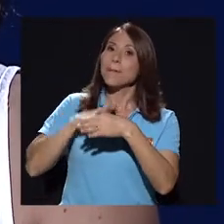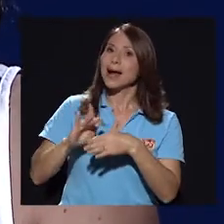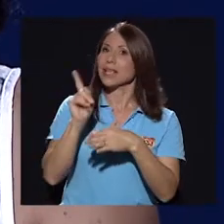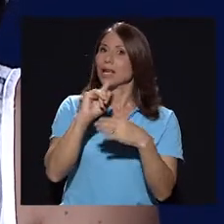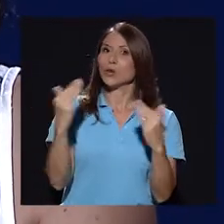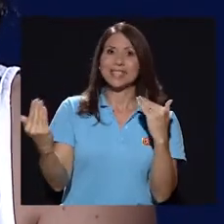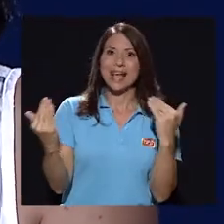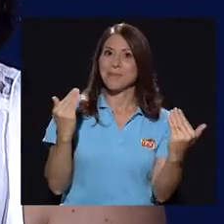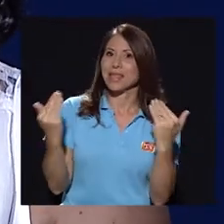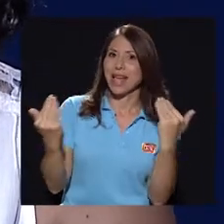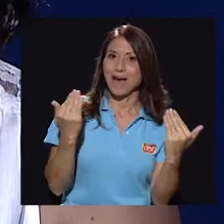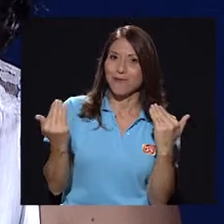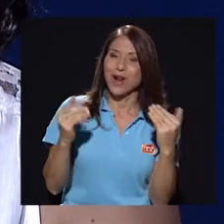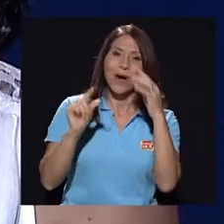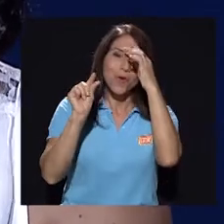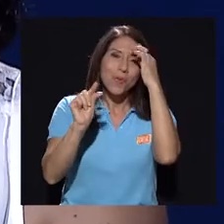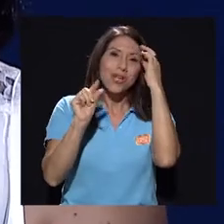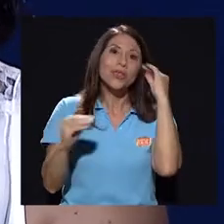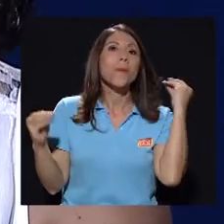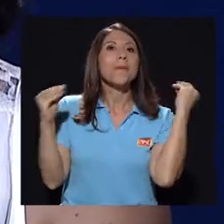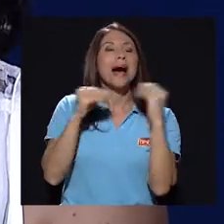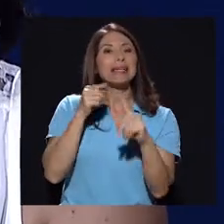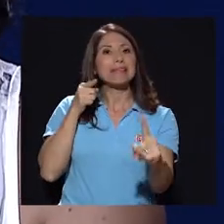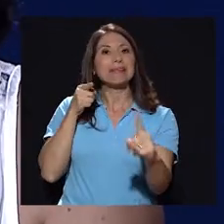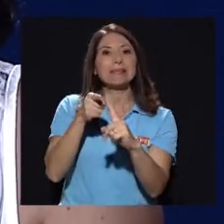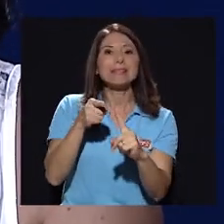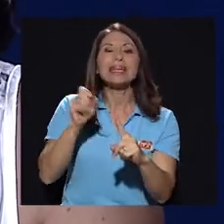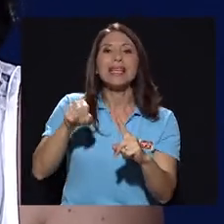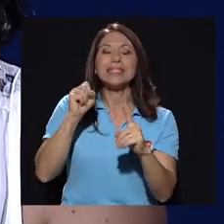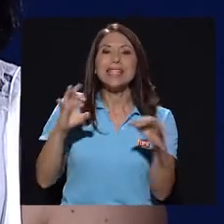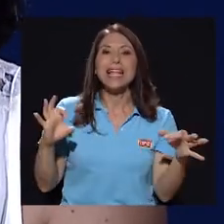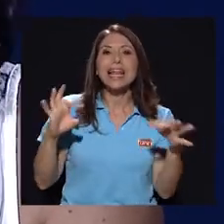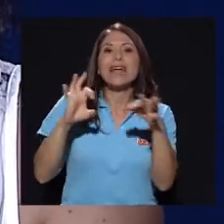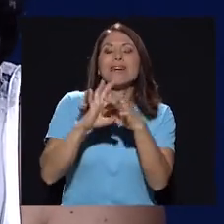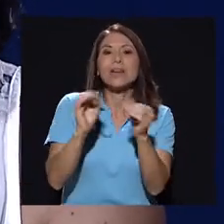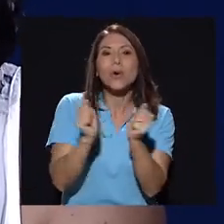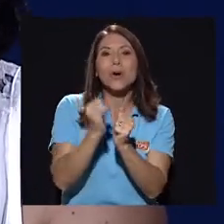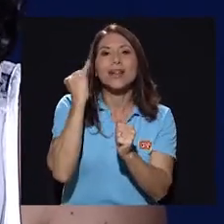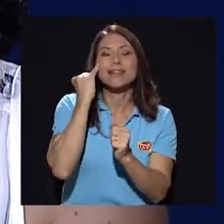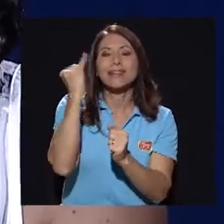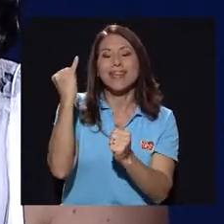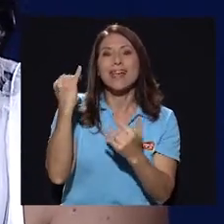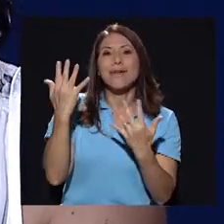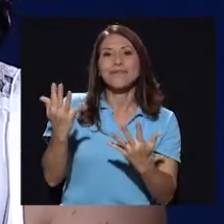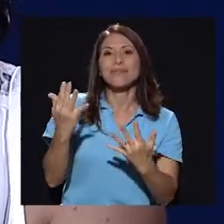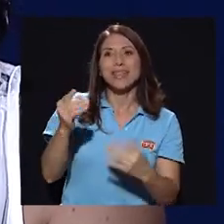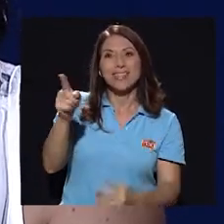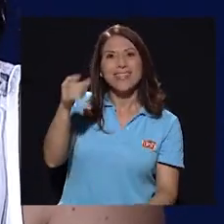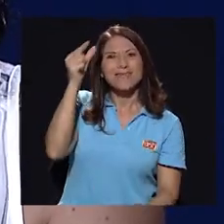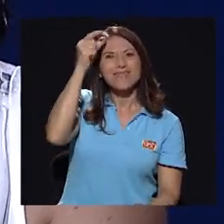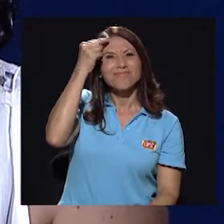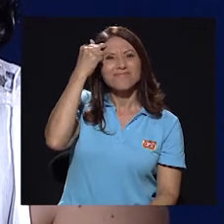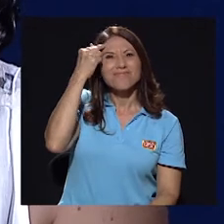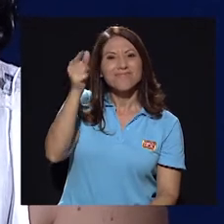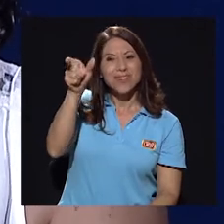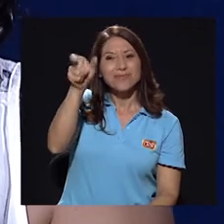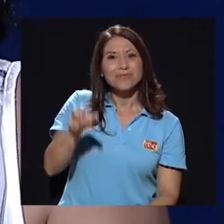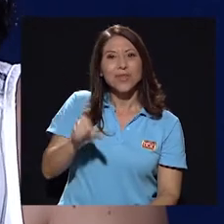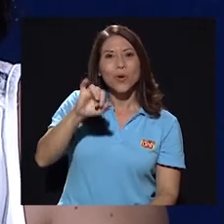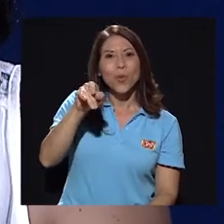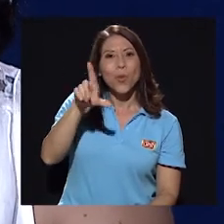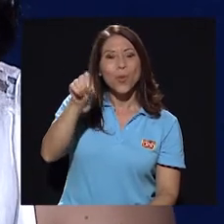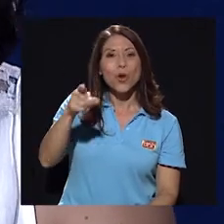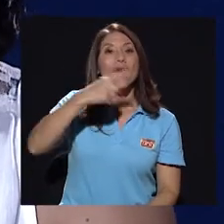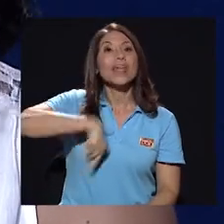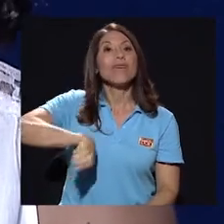es ni tan metáfora, ¿verdad? Que es un poquito más literal, que sí tiene que ver con la idea de donde le vino a Julio, que fue que